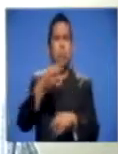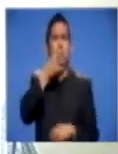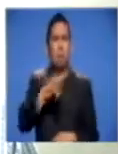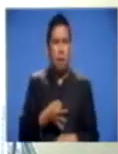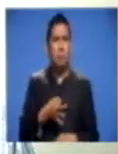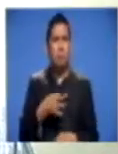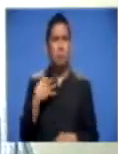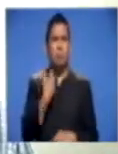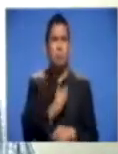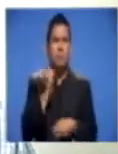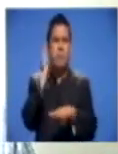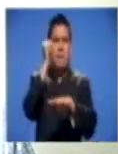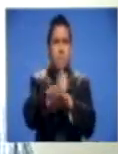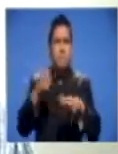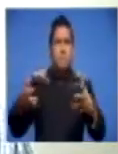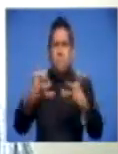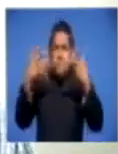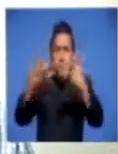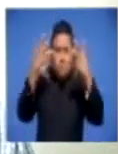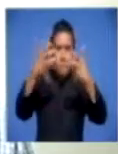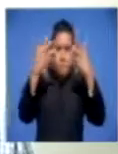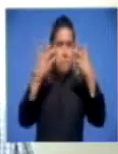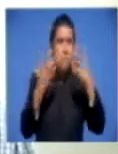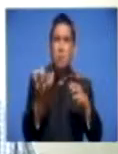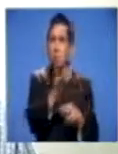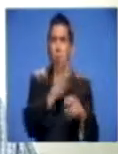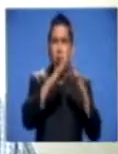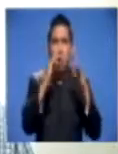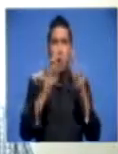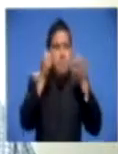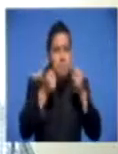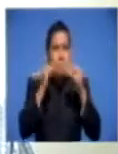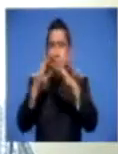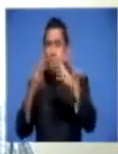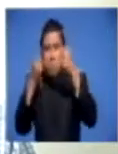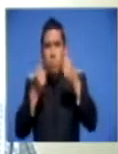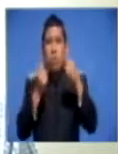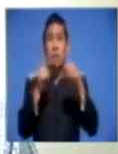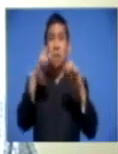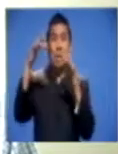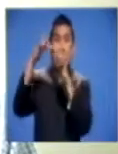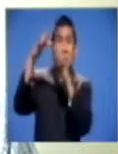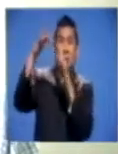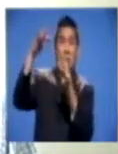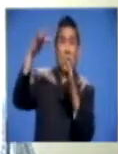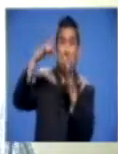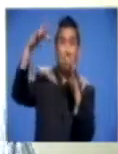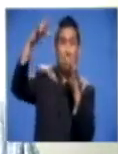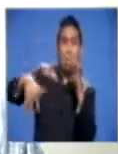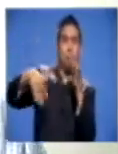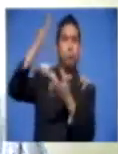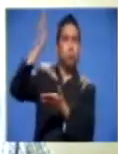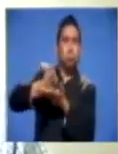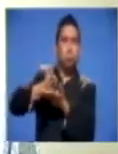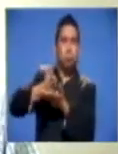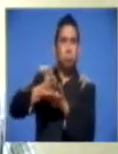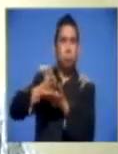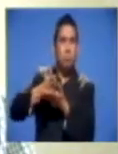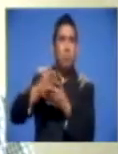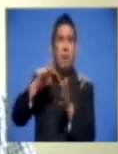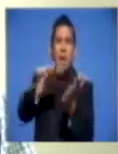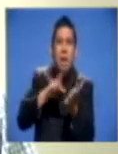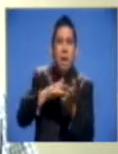una investigación alrededor de los centros penales y un bloqueo de la señal telefónica para que no se sigan